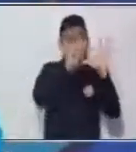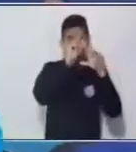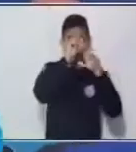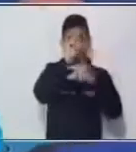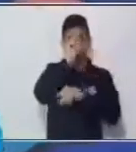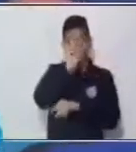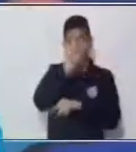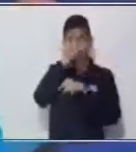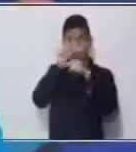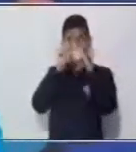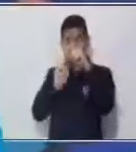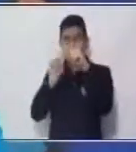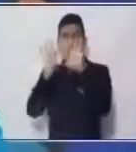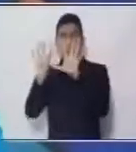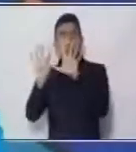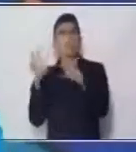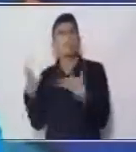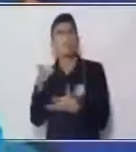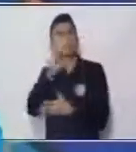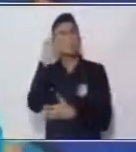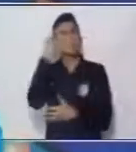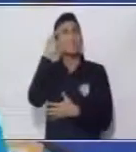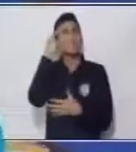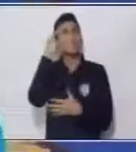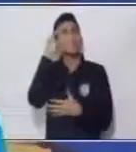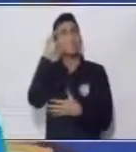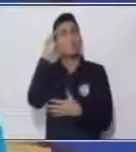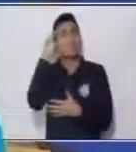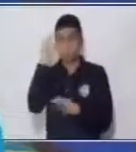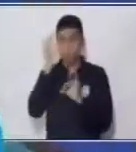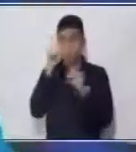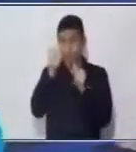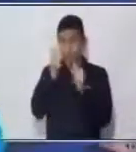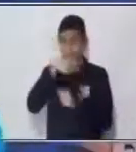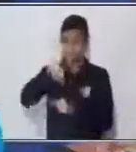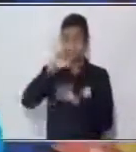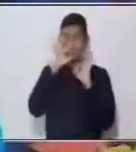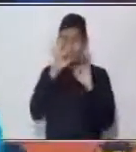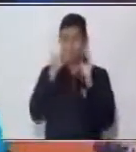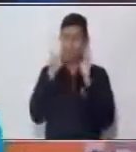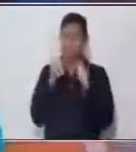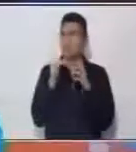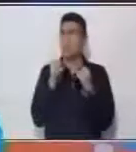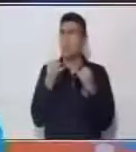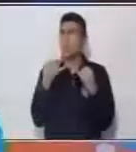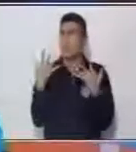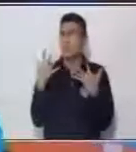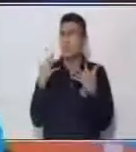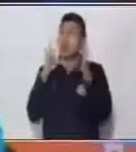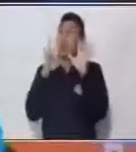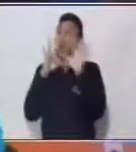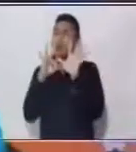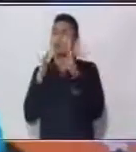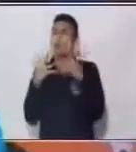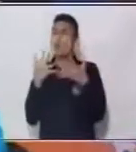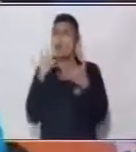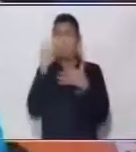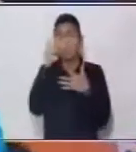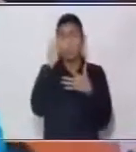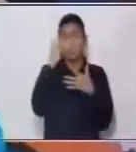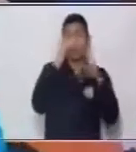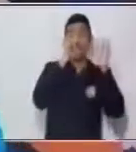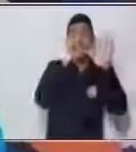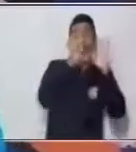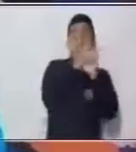setenta y dos? Vamos a pensar muy bien, Gabriel, ocho ¿Por qué? Porque